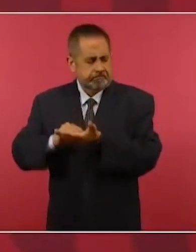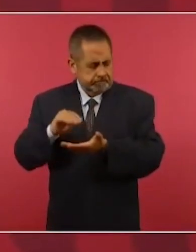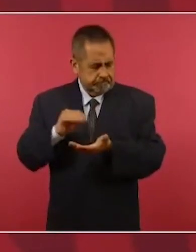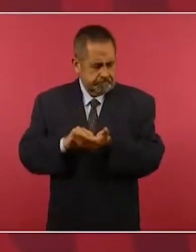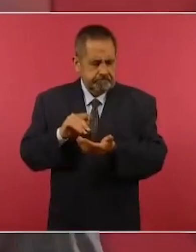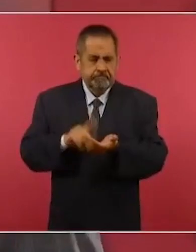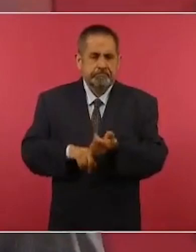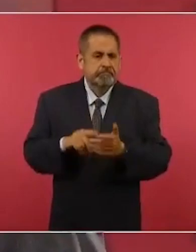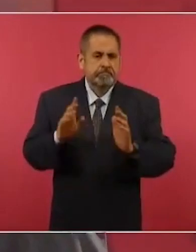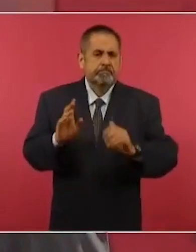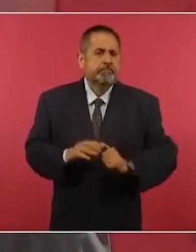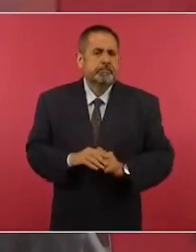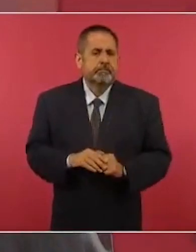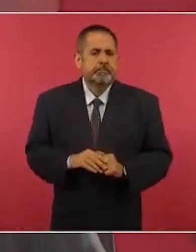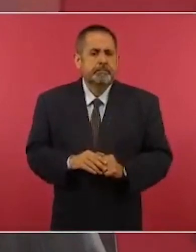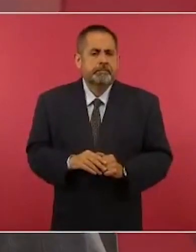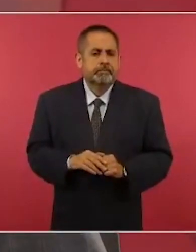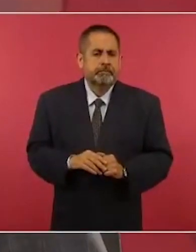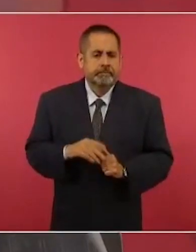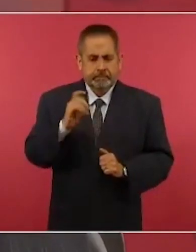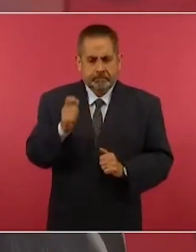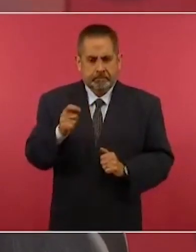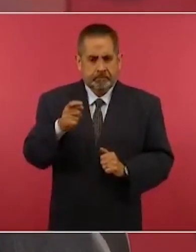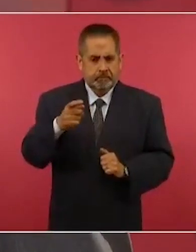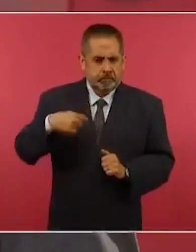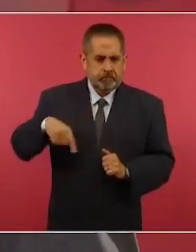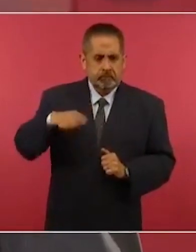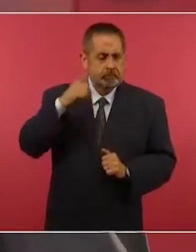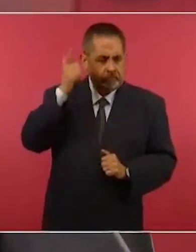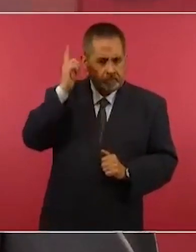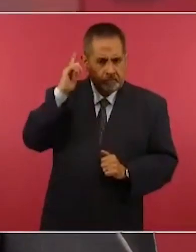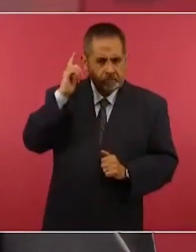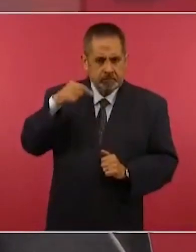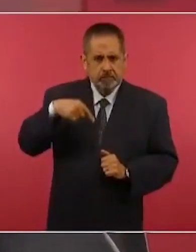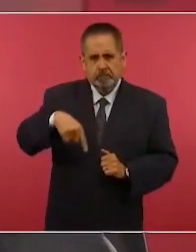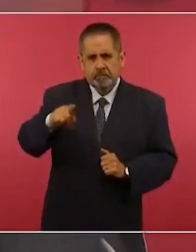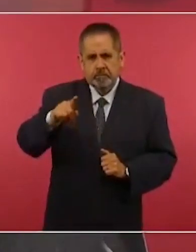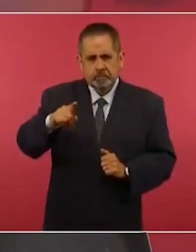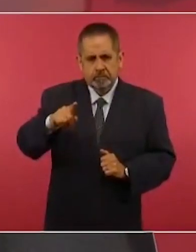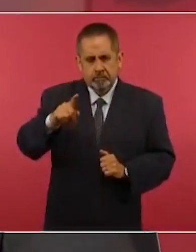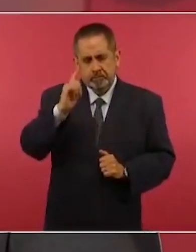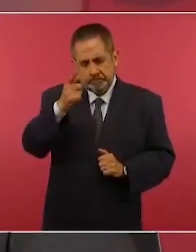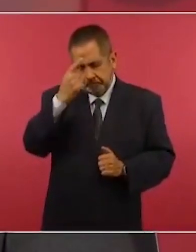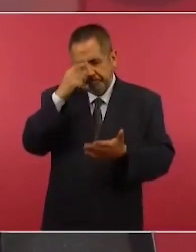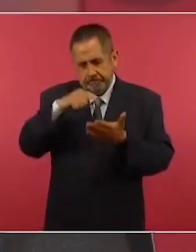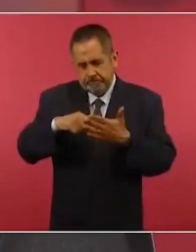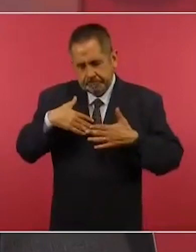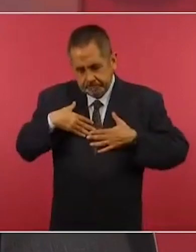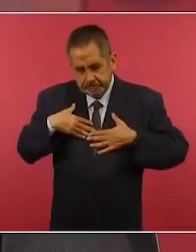que ojalá y me crean,